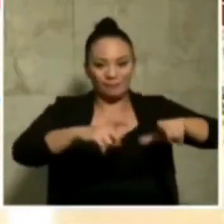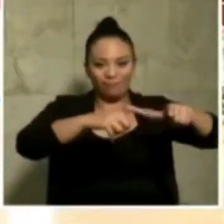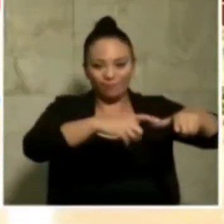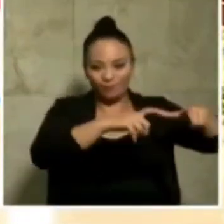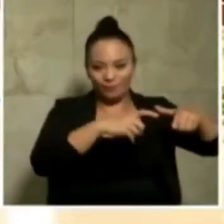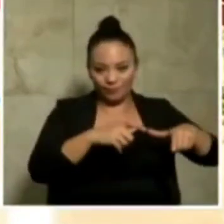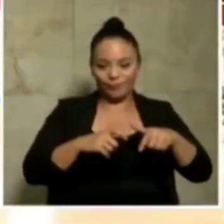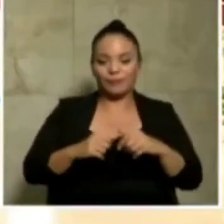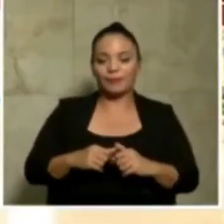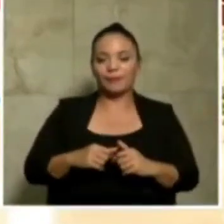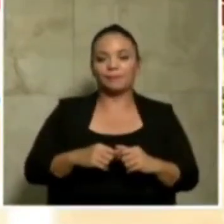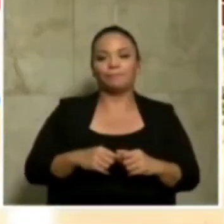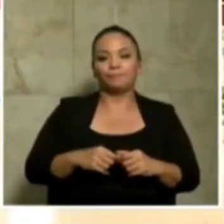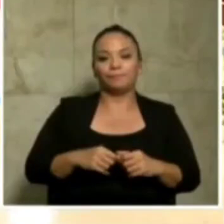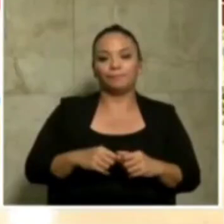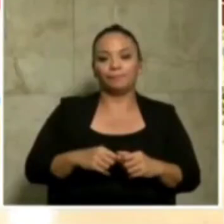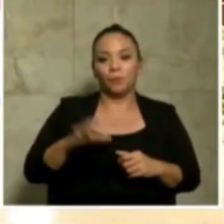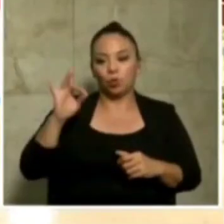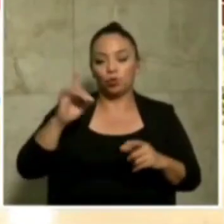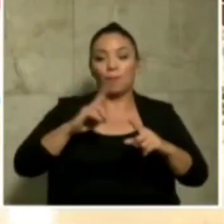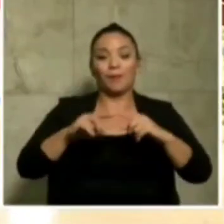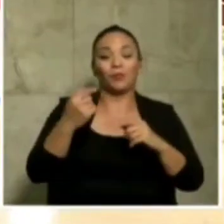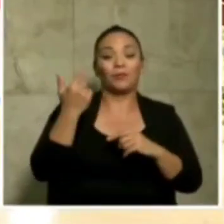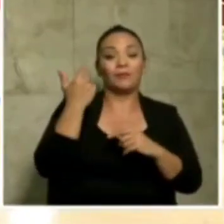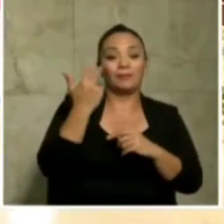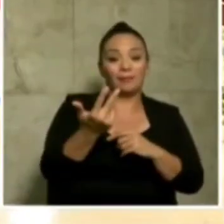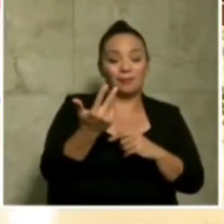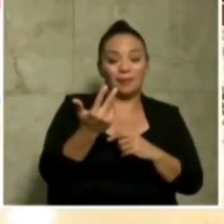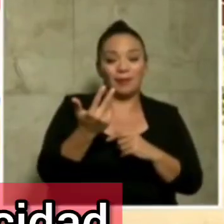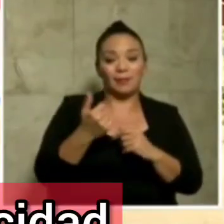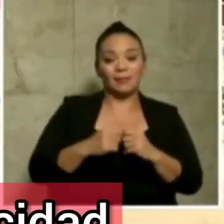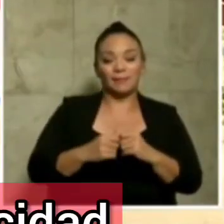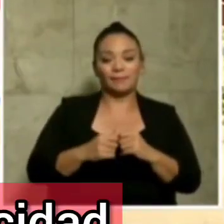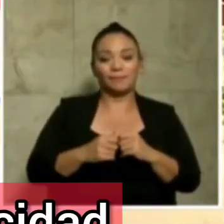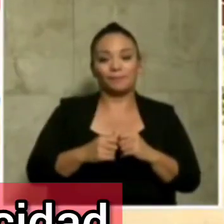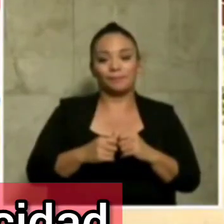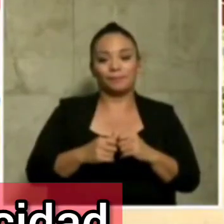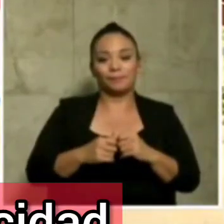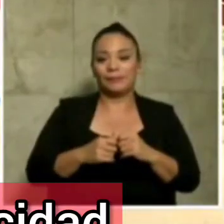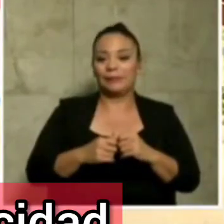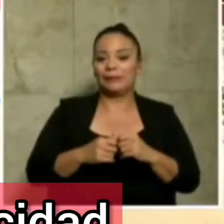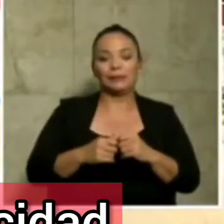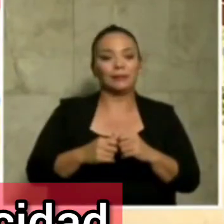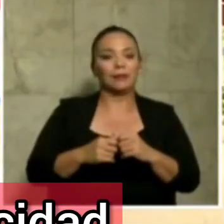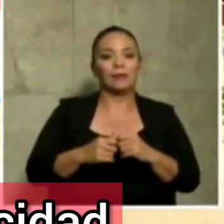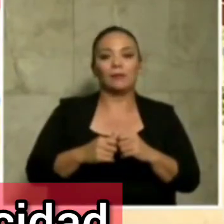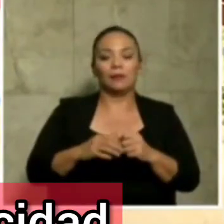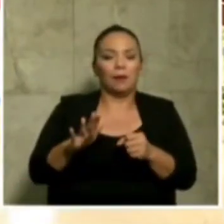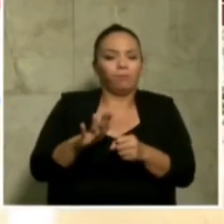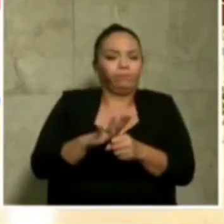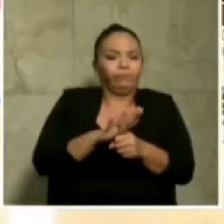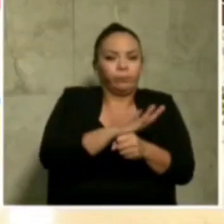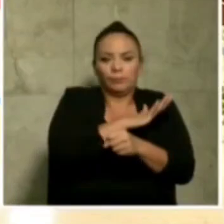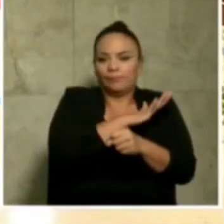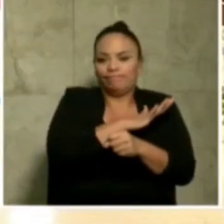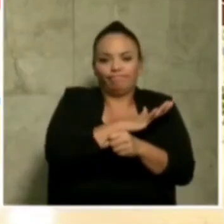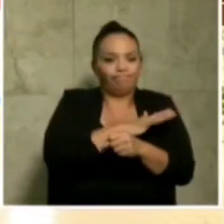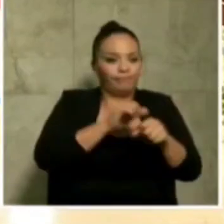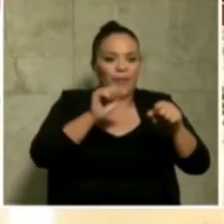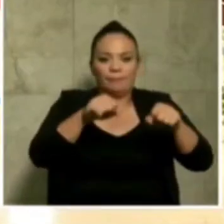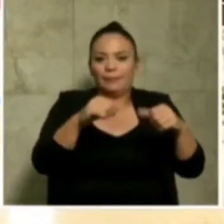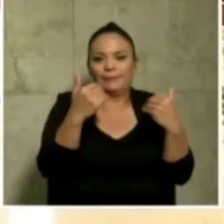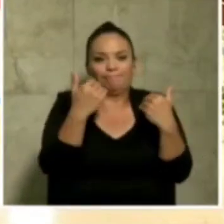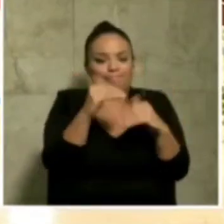De los cuales tres están, digamos que en números rojos, en cuanto a la capacidad y limitación